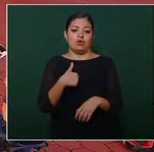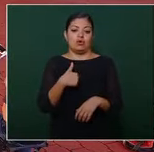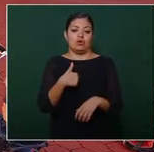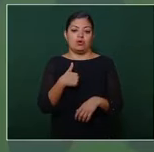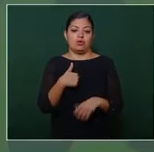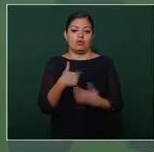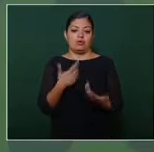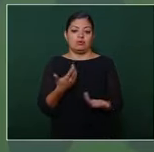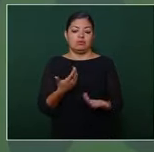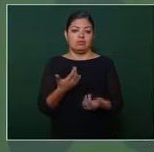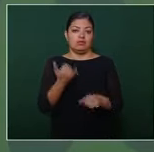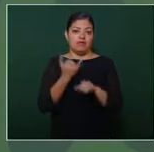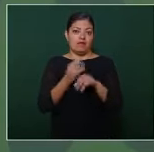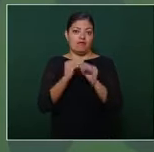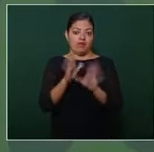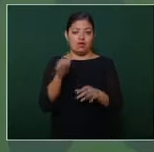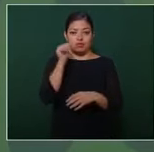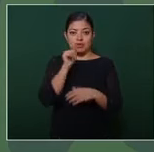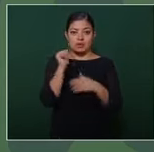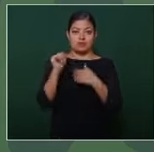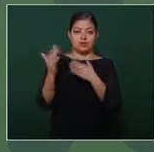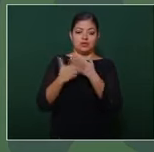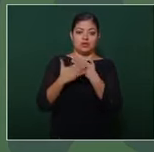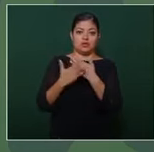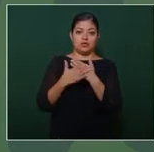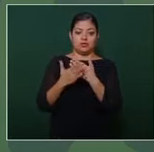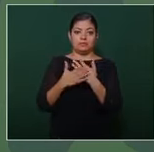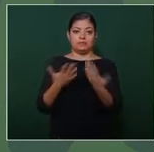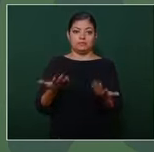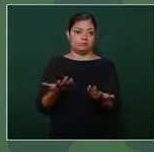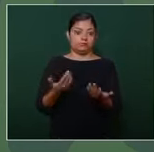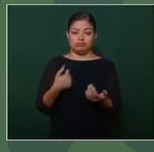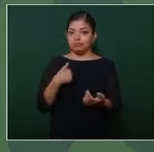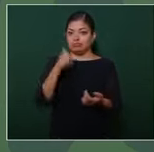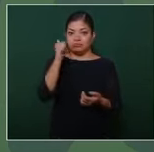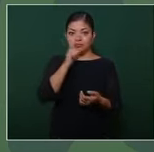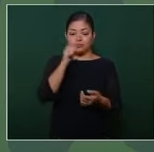recibiendo información atento